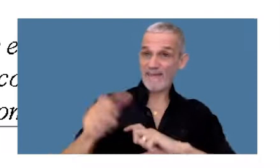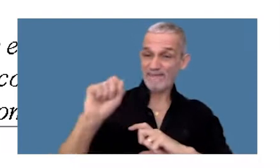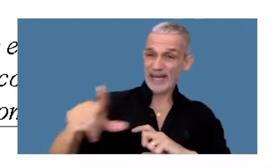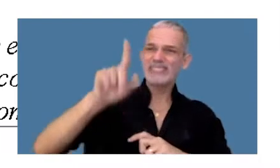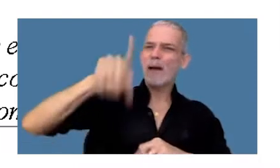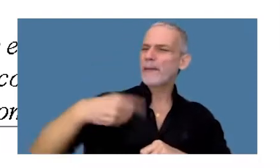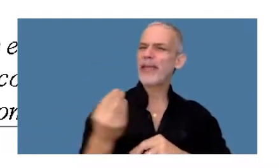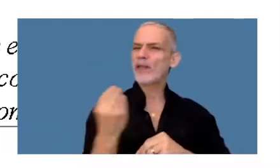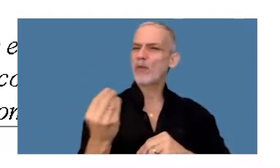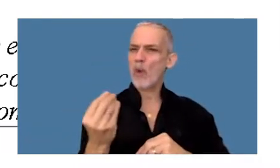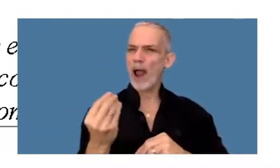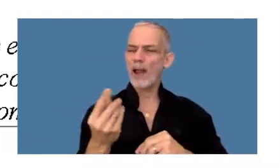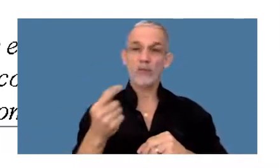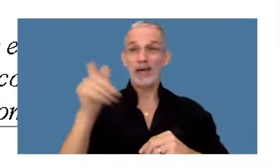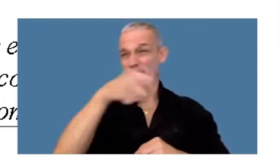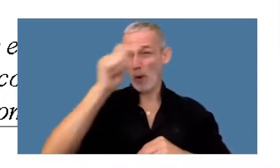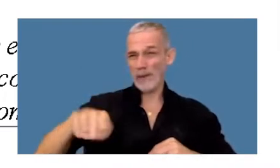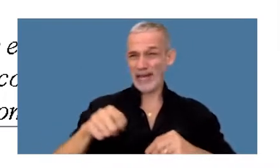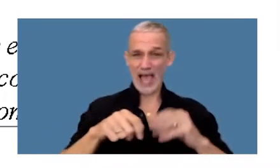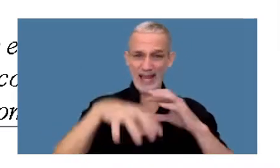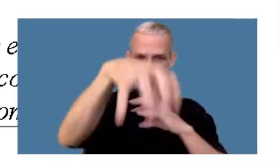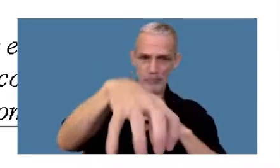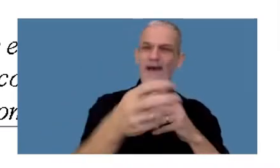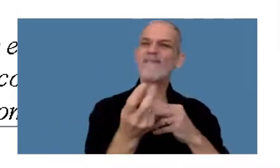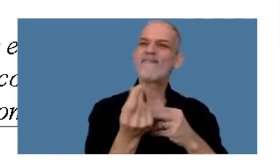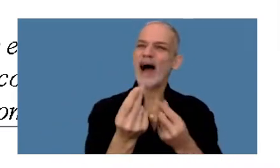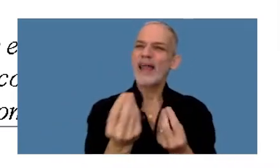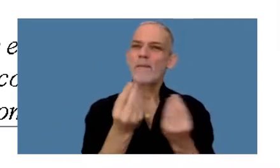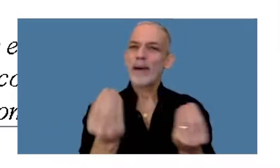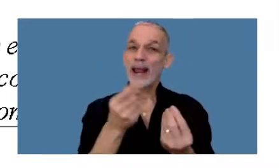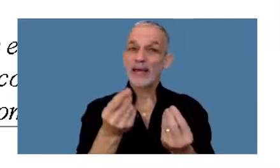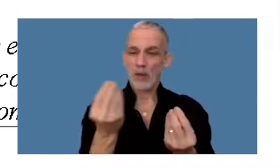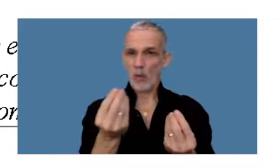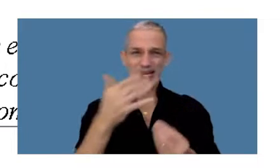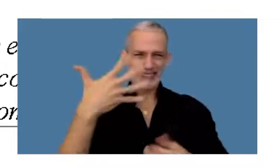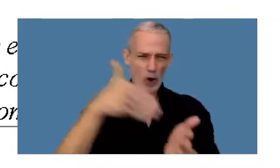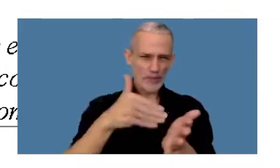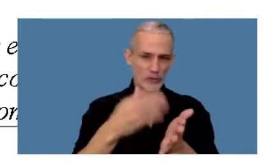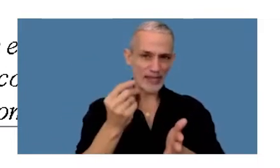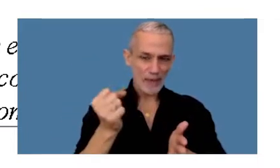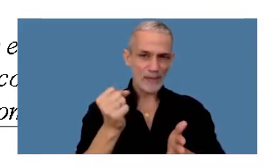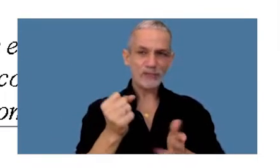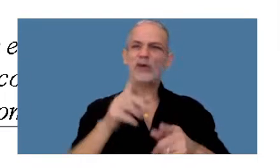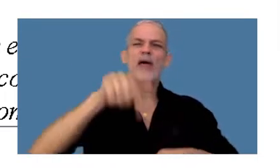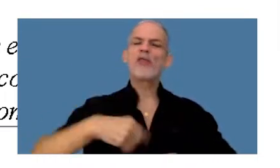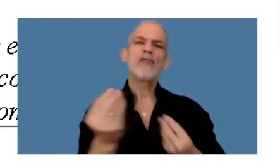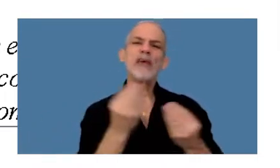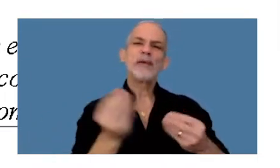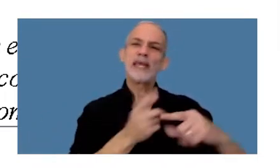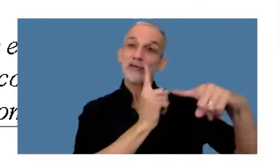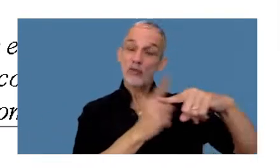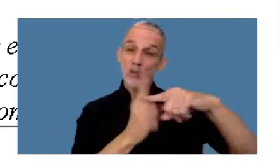se origine en un leasing inmobiliario, el valor para considerar los 5 millones resulta de la